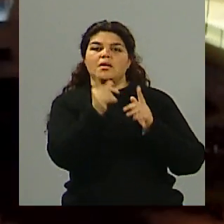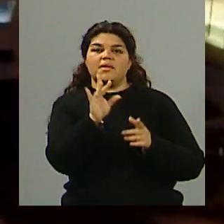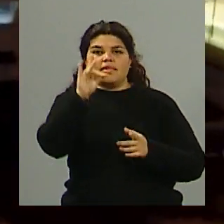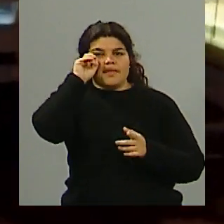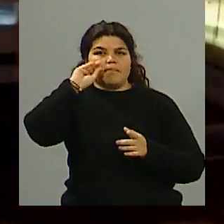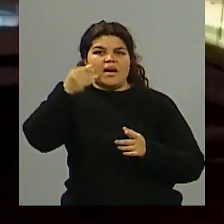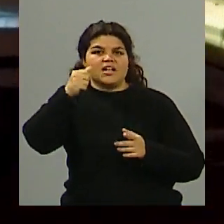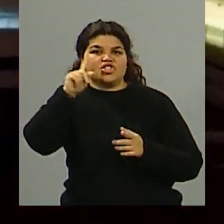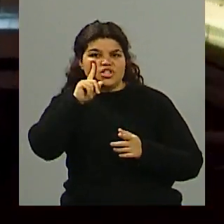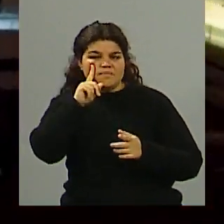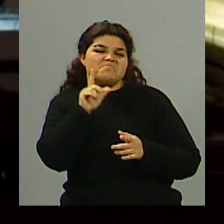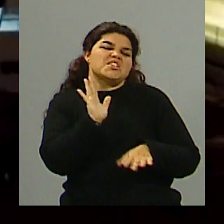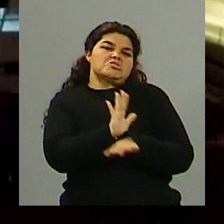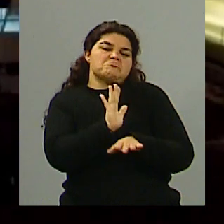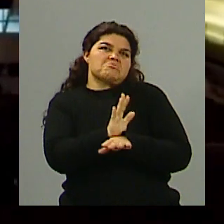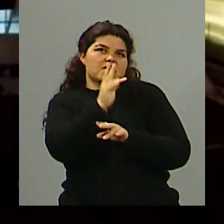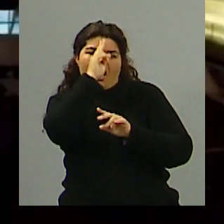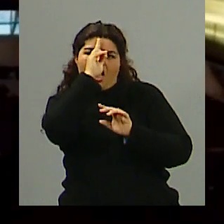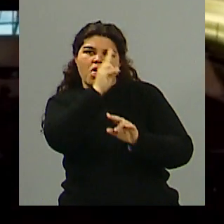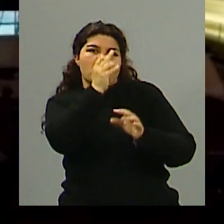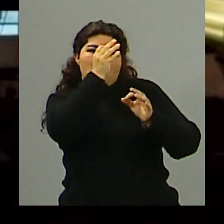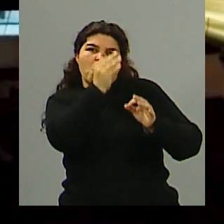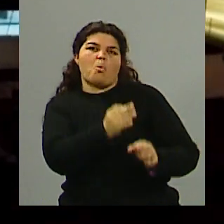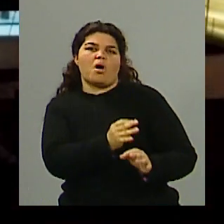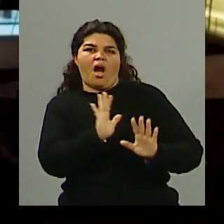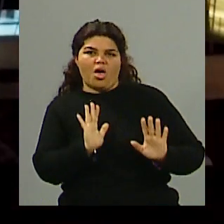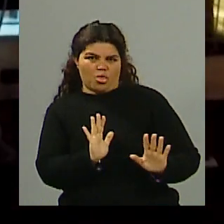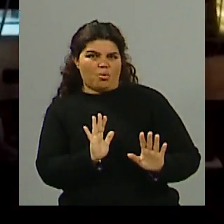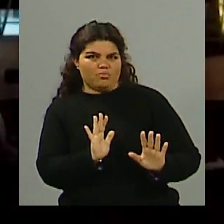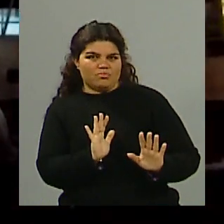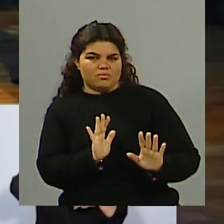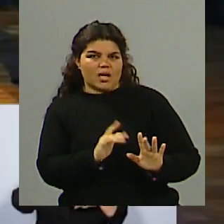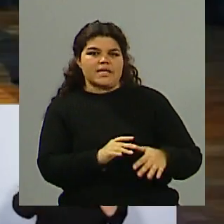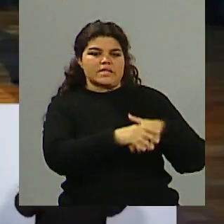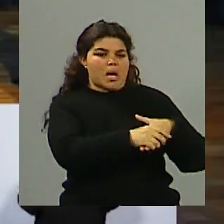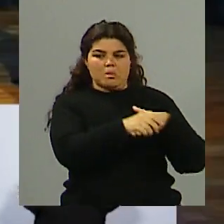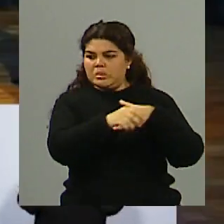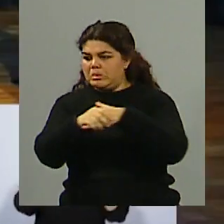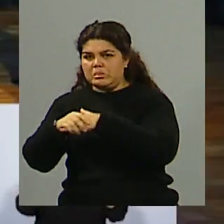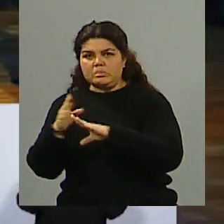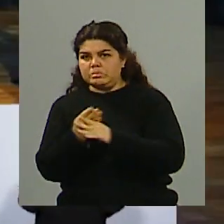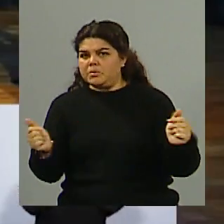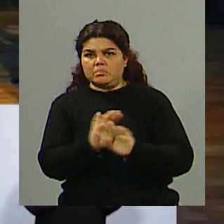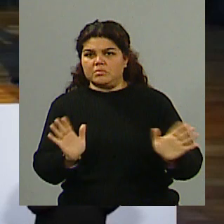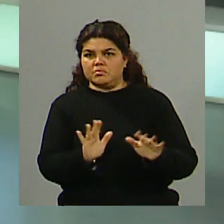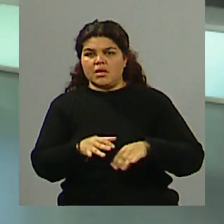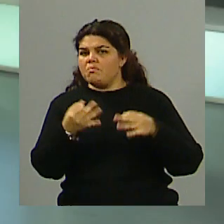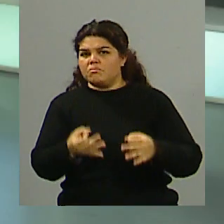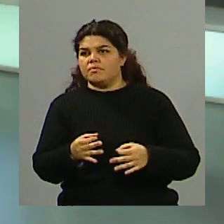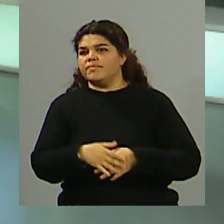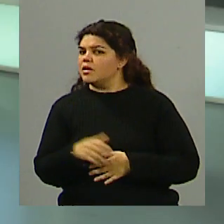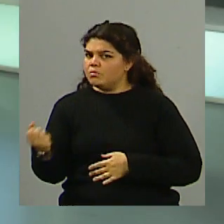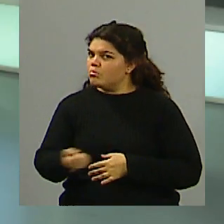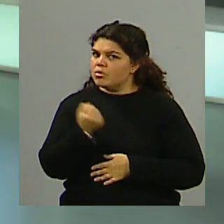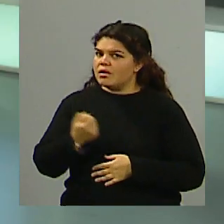gesto, creo que formal, educado, peor hubiese sido. Es lo que debe suceder, me parece, tenemos que crecer también,